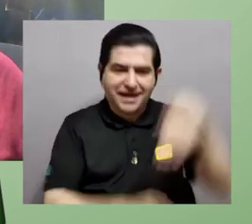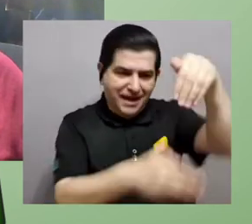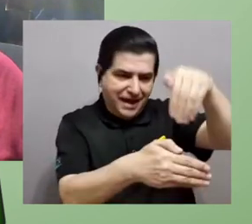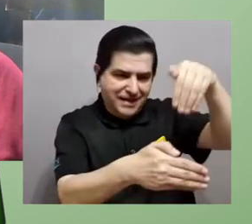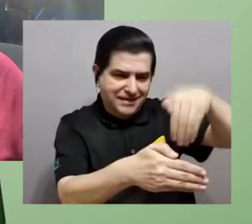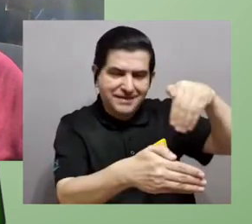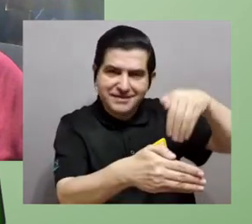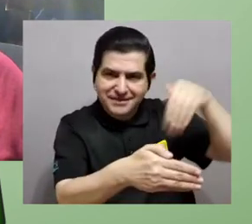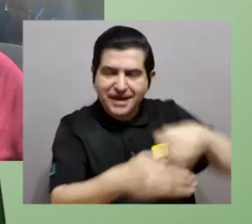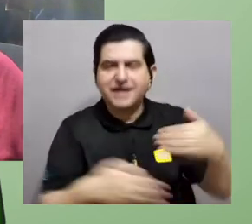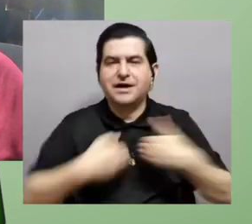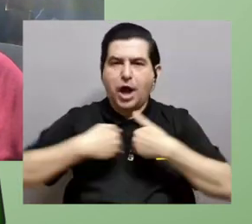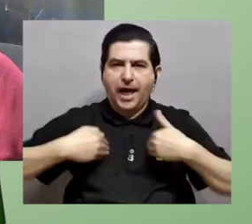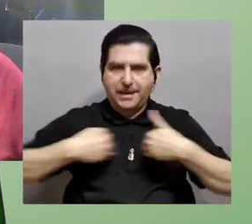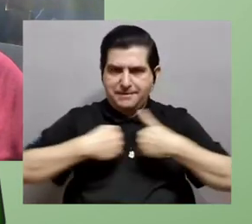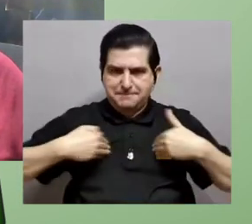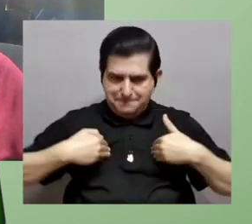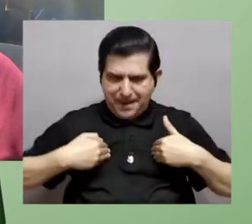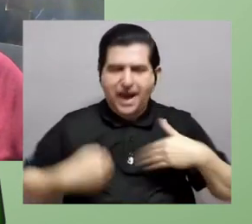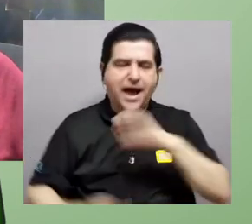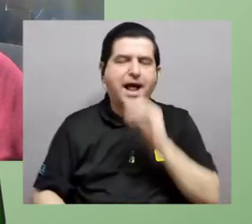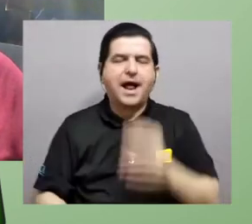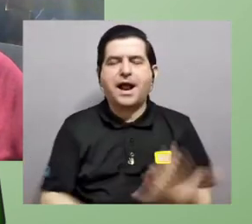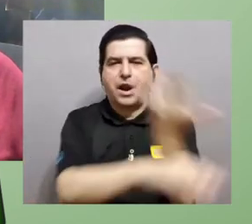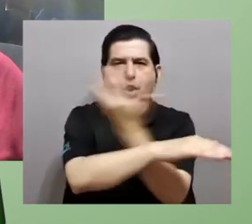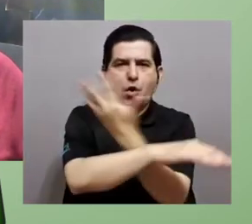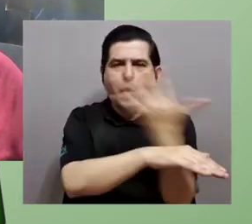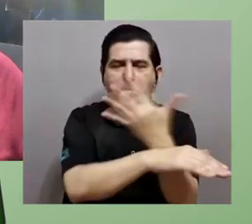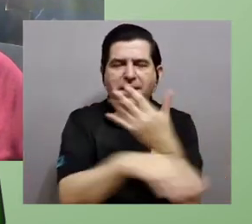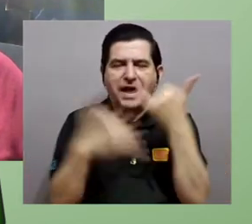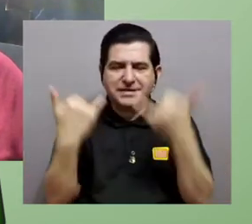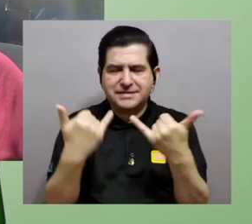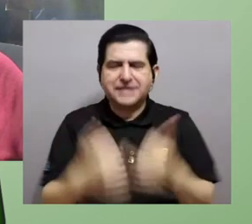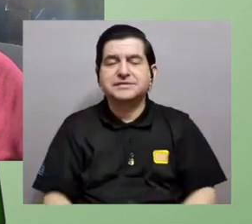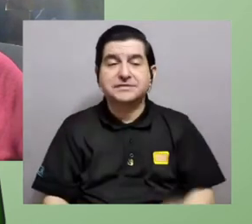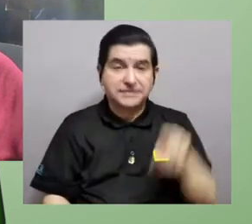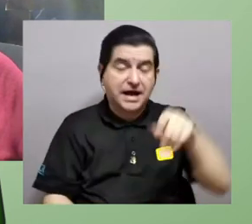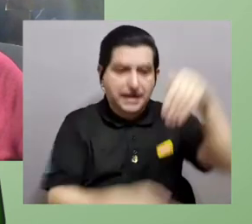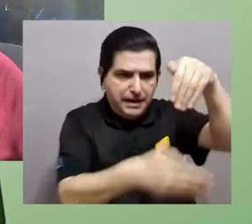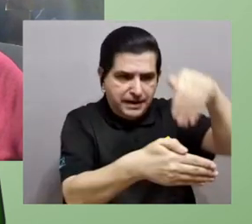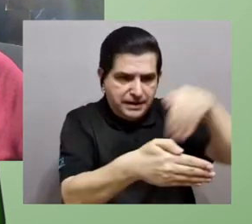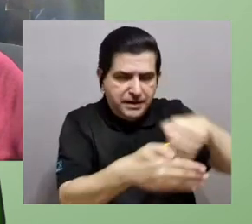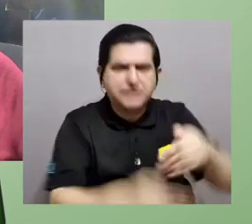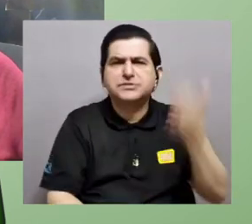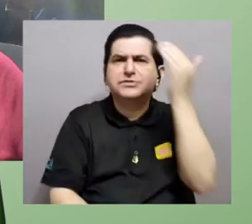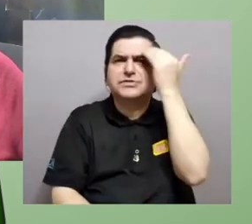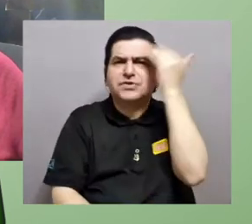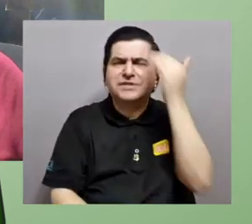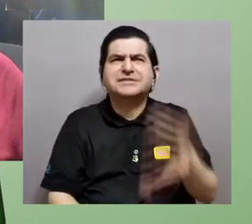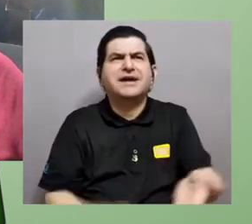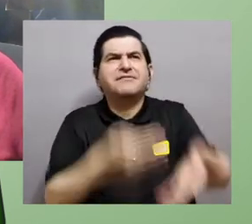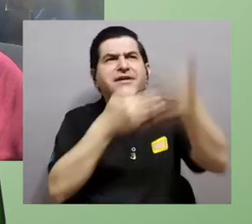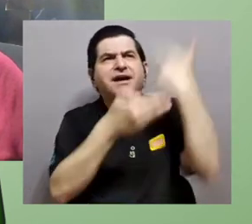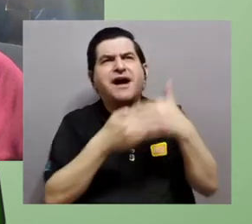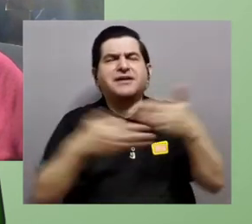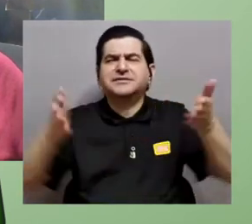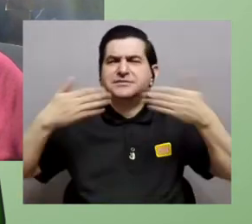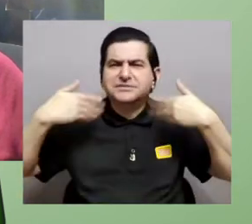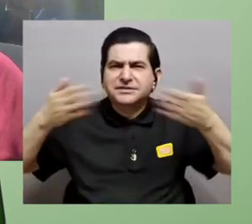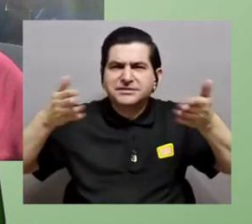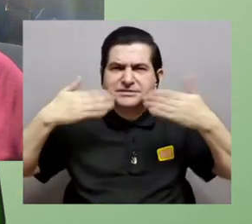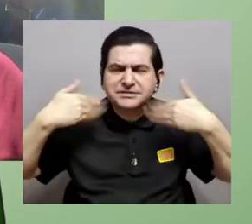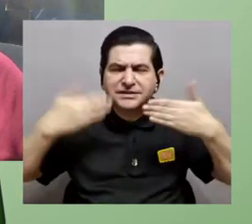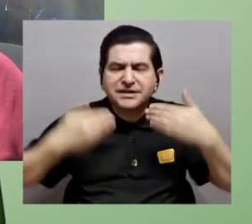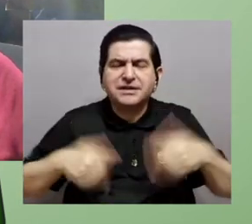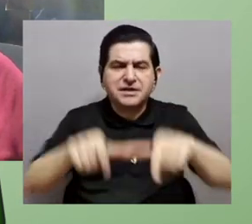de los registros de animales o plantas fosilizadas para saber más o menos cómo era el